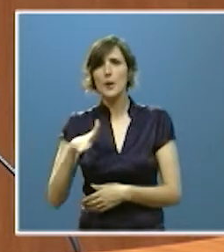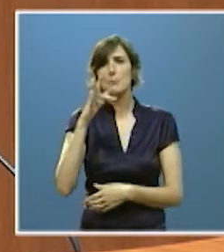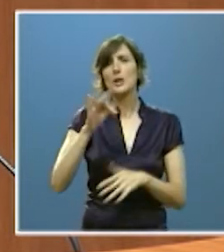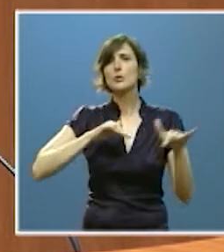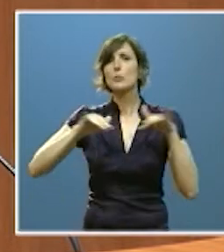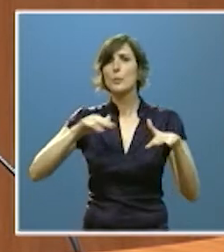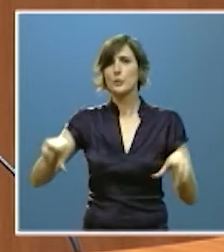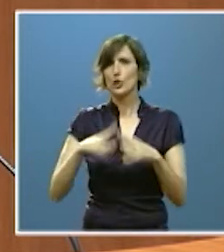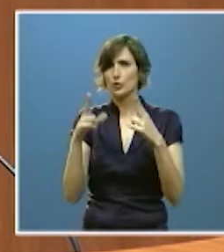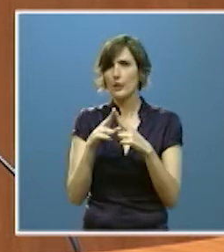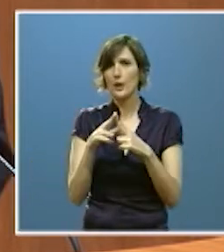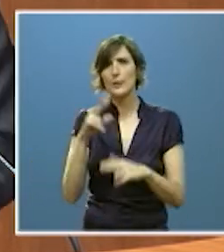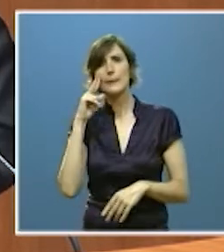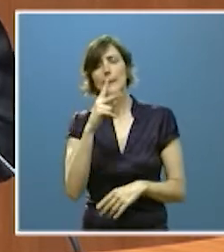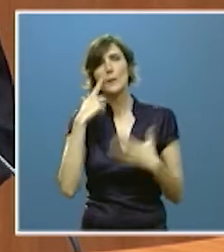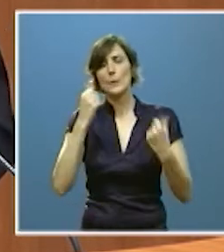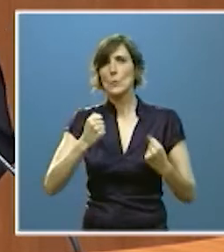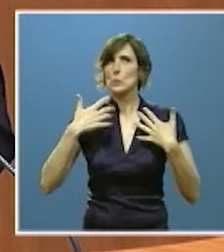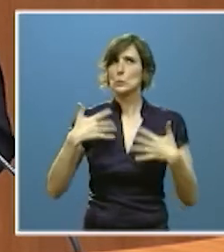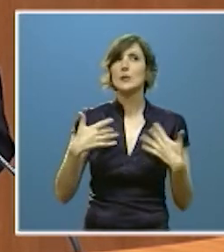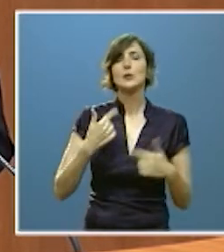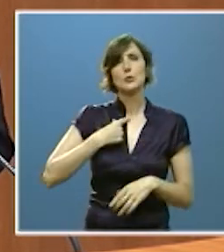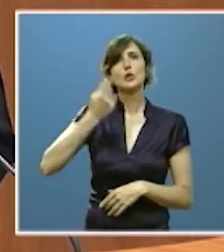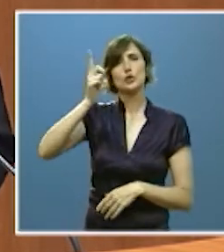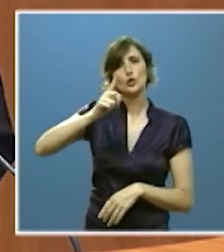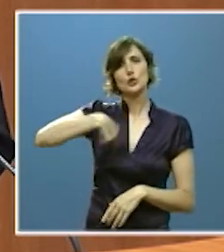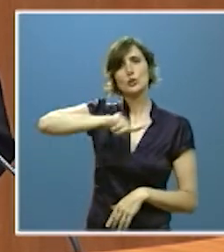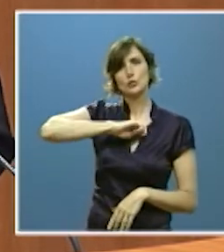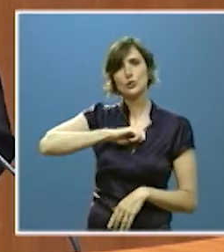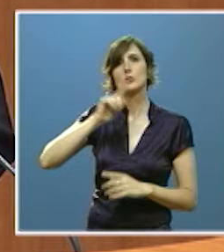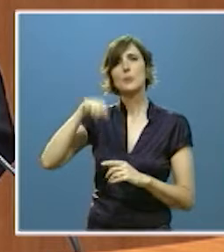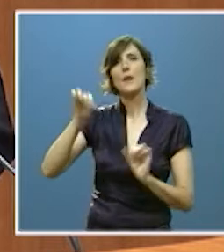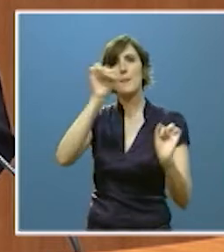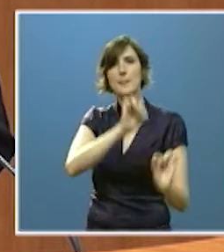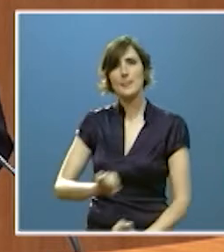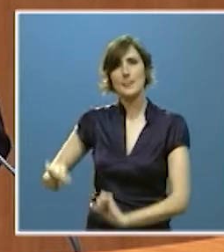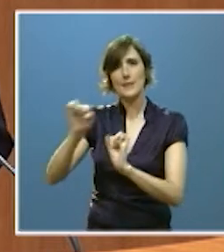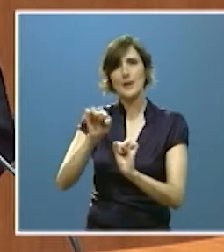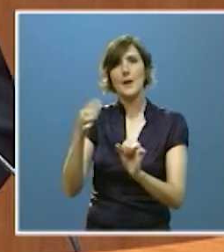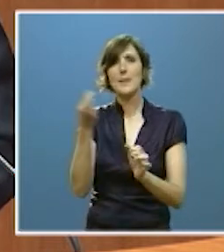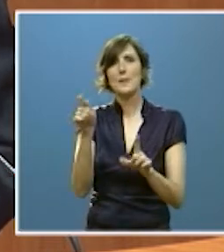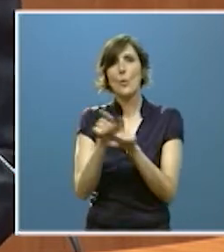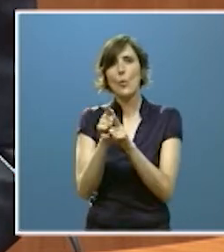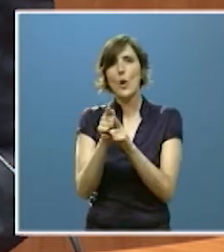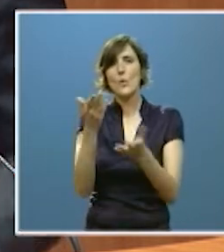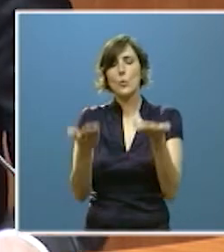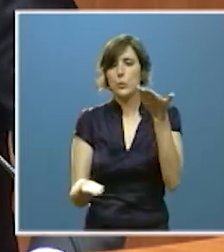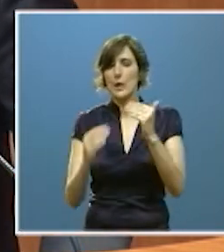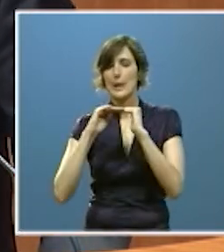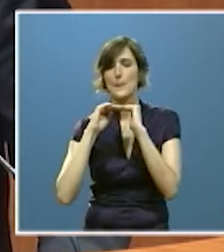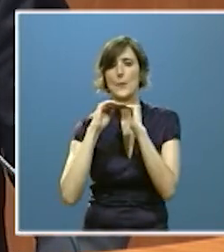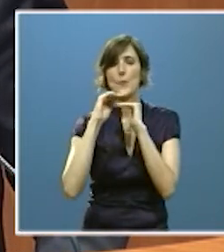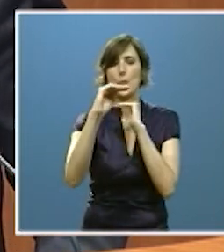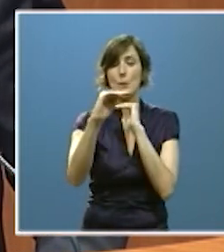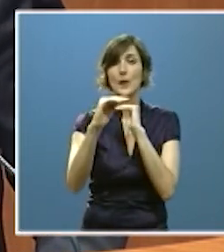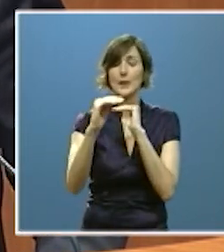movimientos sociales pero también hemos defendido que una ponderación equilibrada de su evolución en